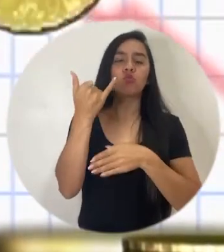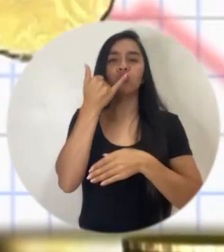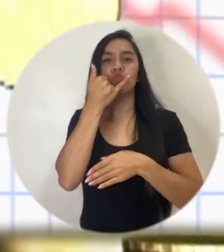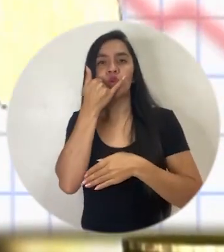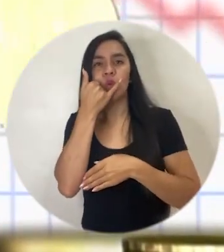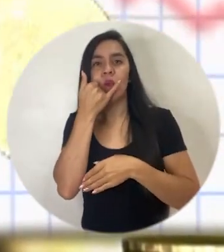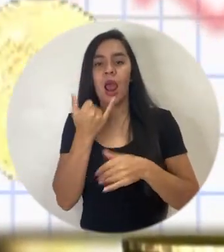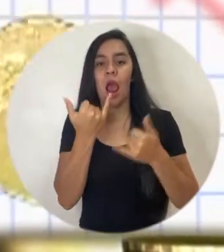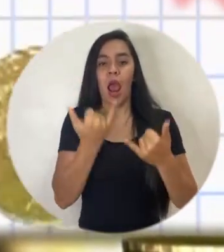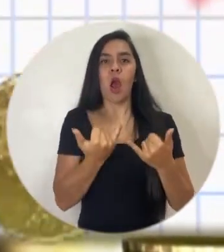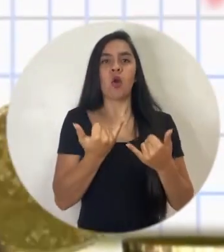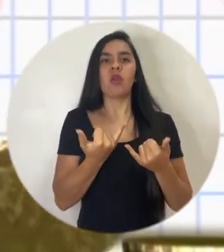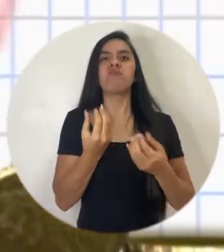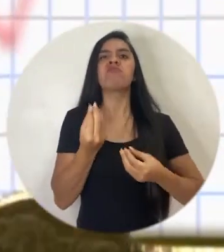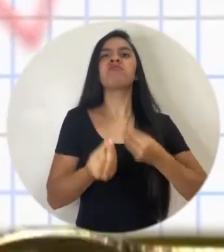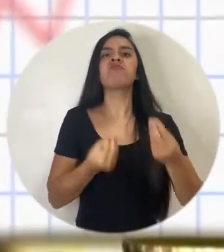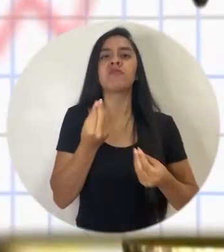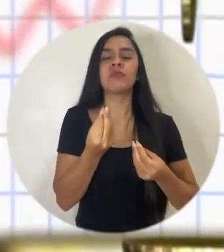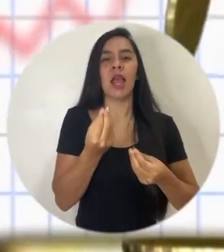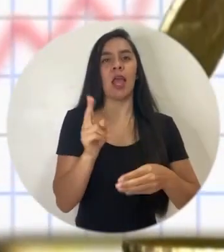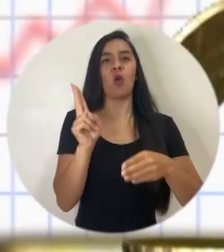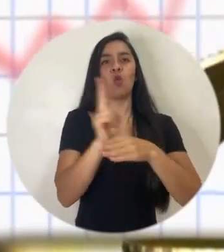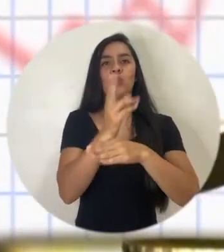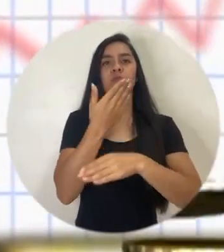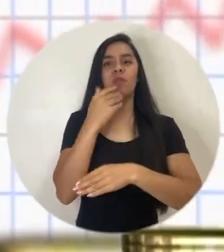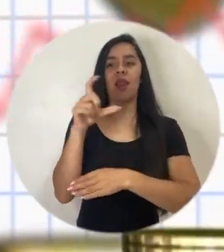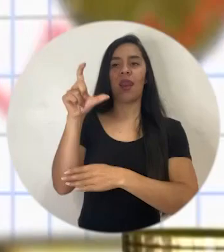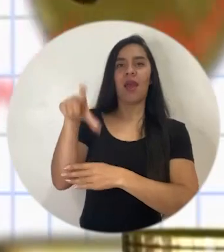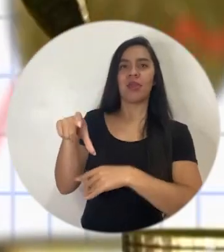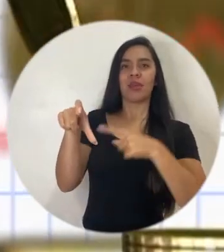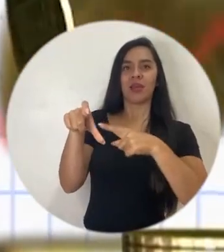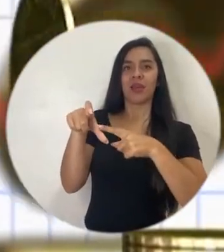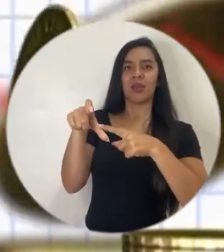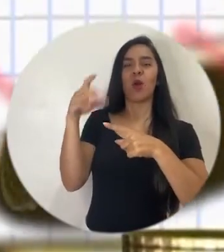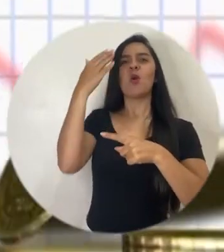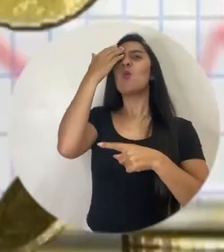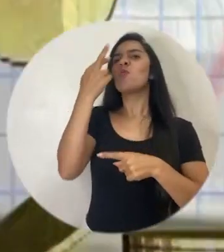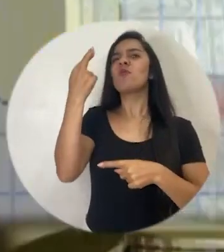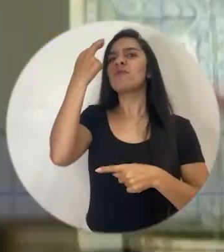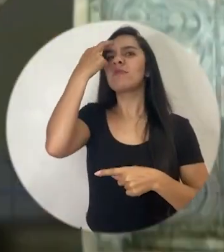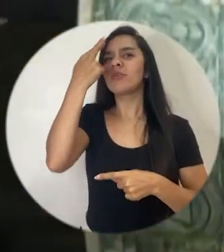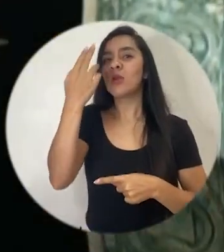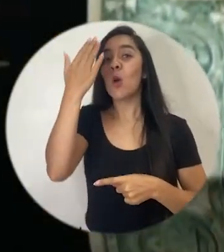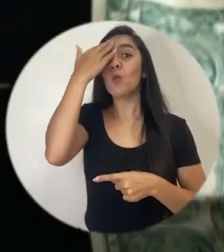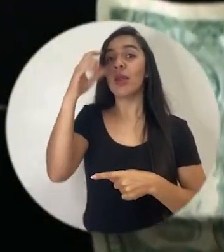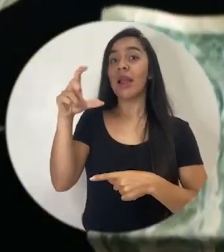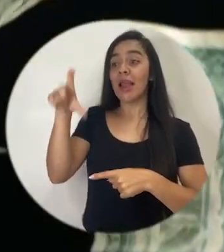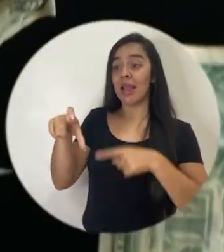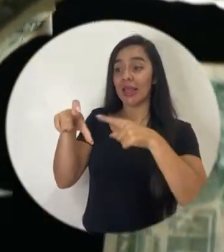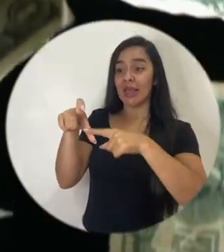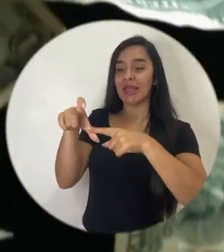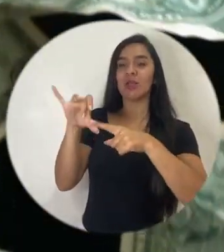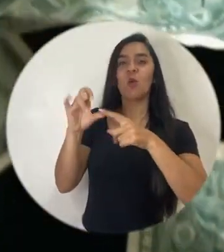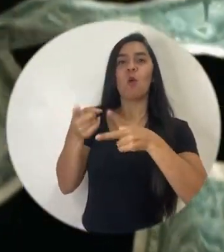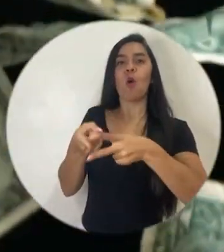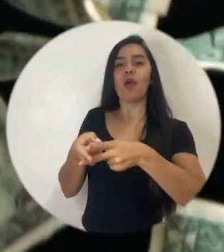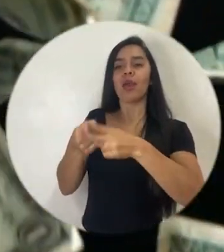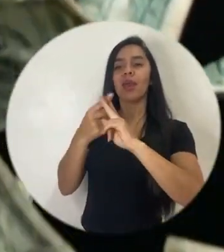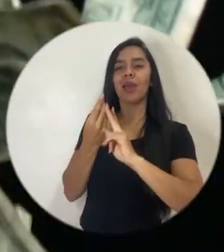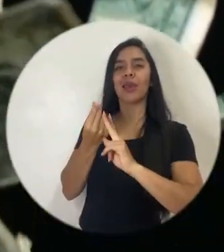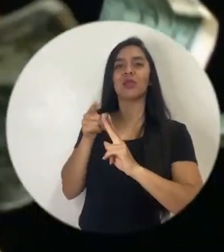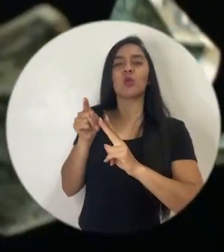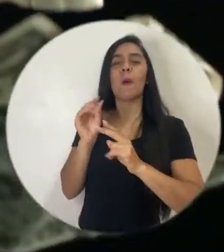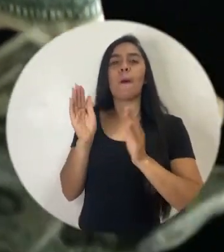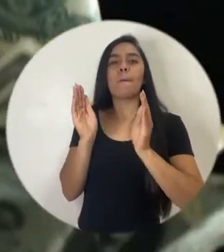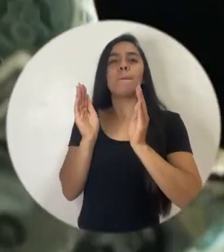teléfono celular, ahora está acudiendo a las tarjetas porque esos créditos tienen